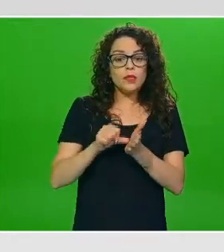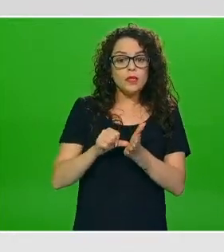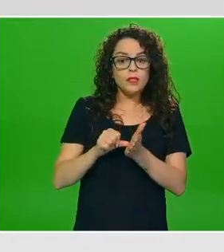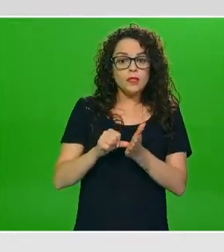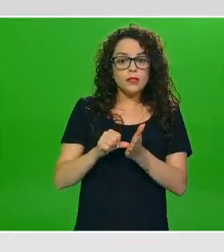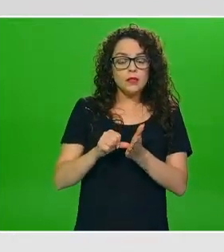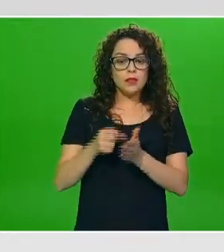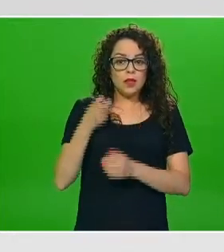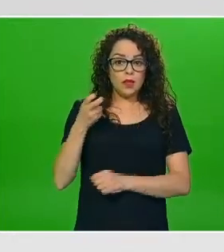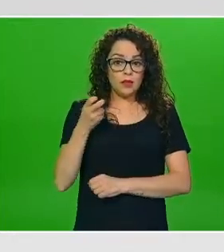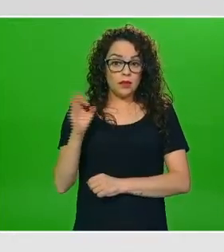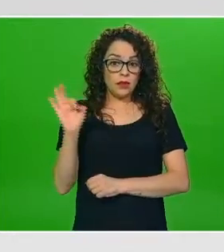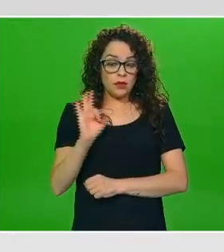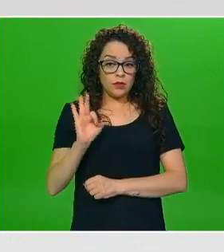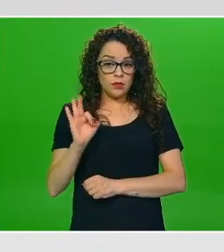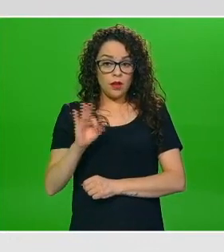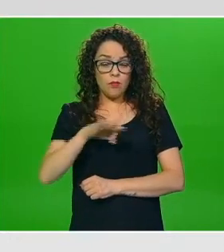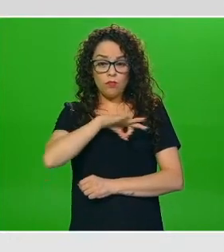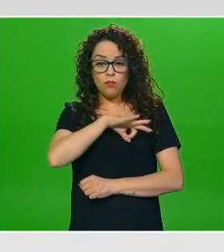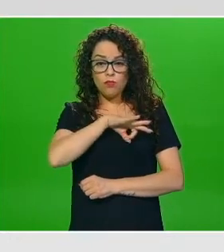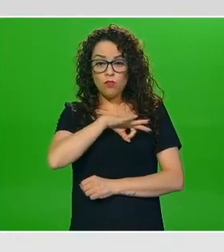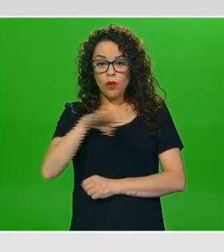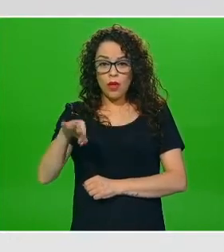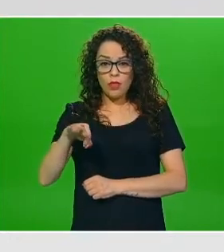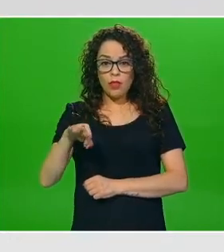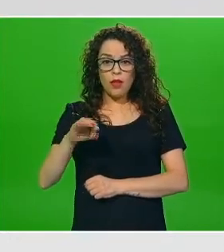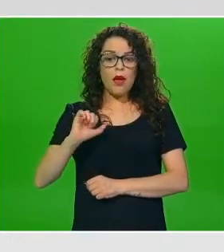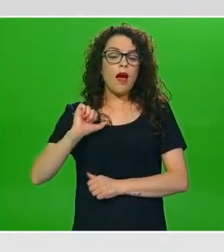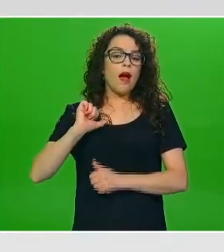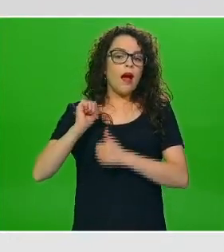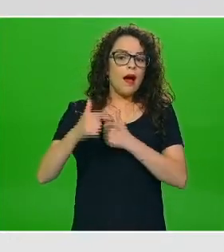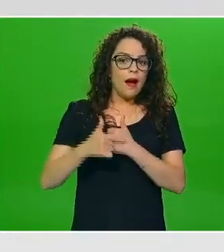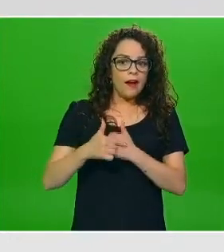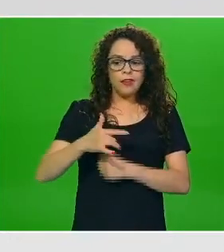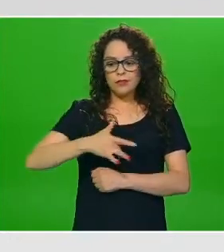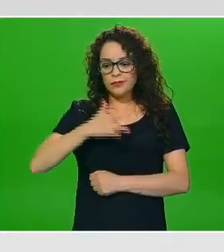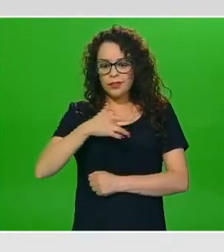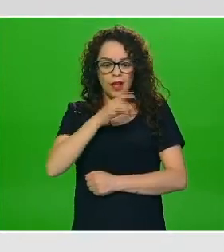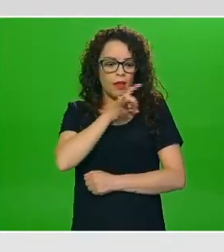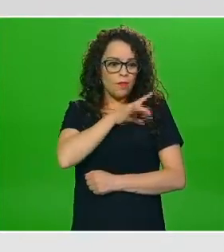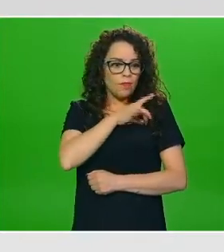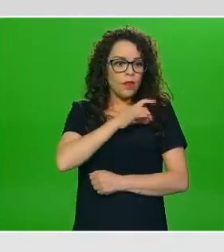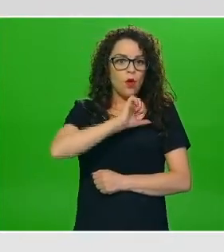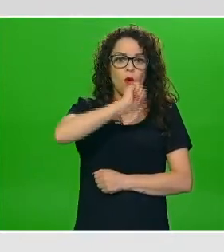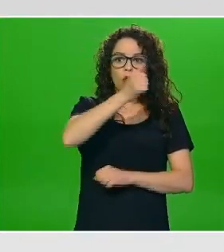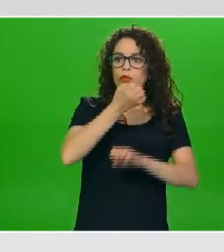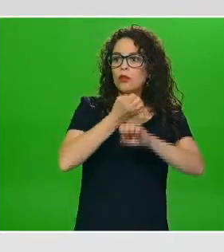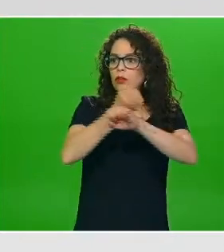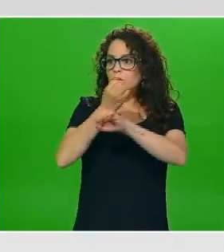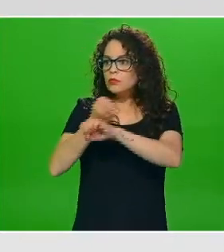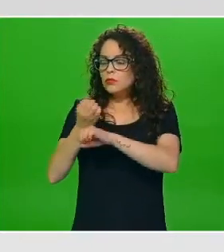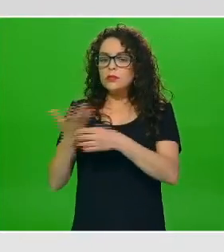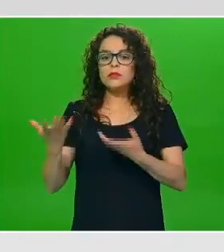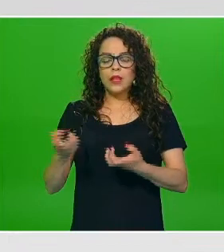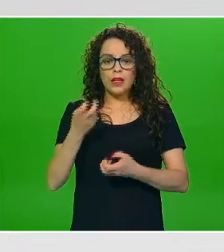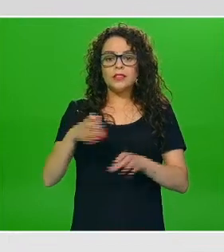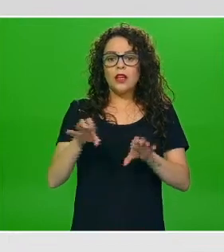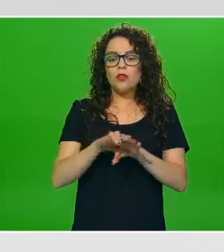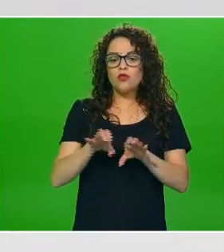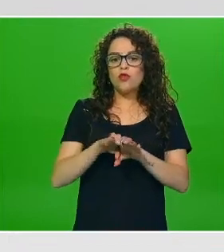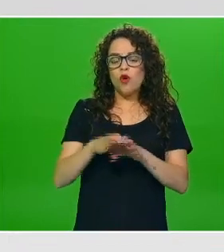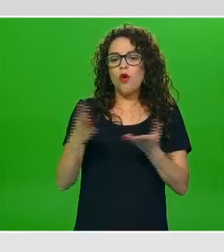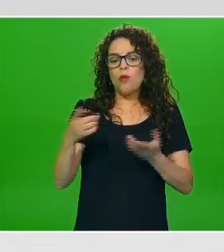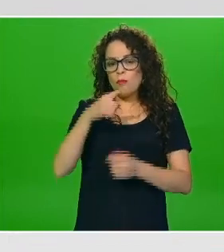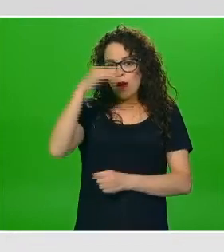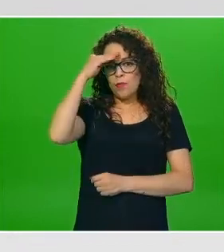puede tener algún tipo de efecto puede generar miedos en otros estados saber cómo lo valora y si tiene algún dato